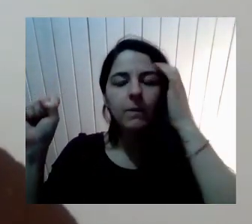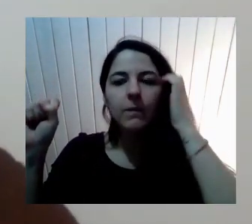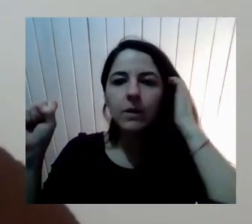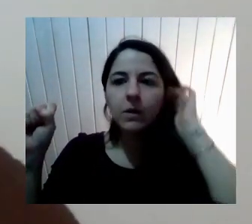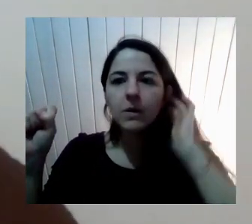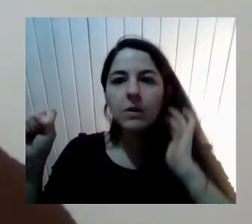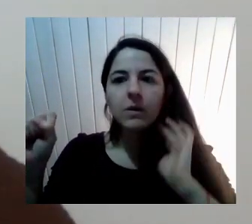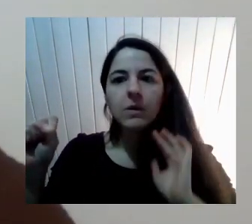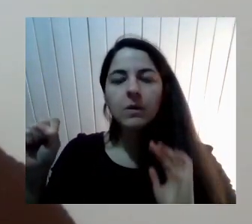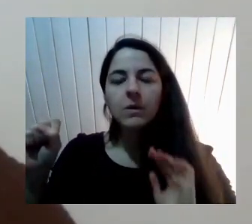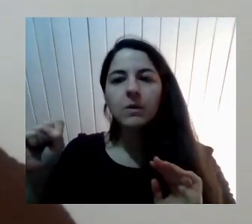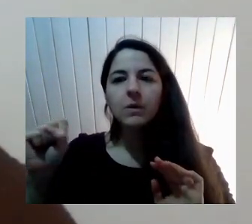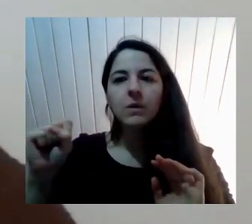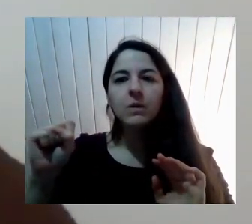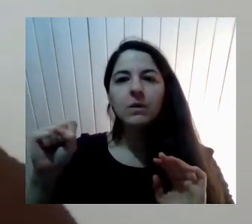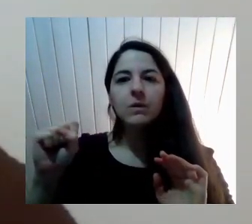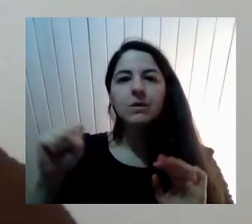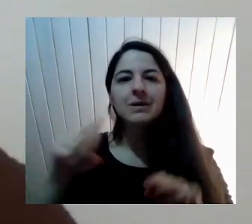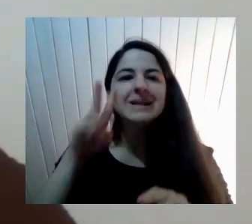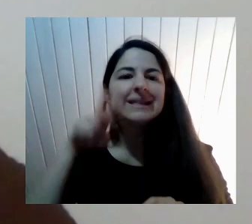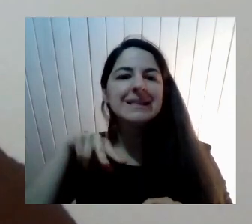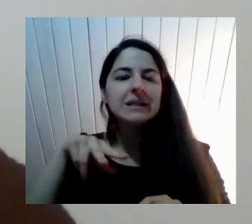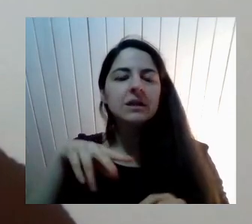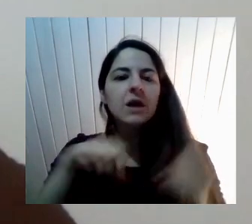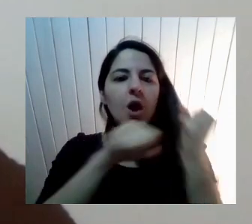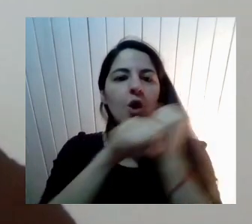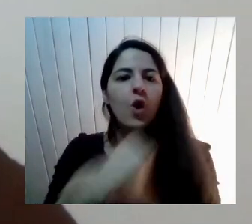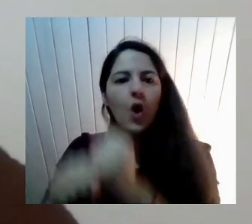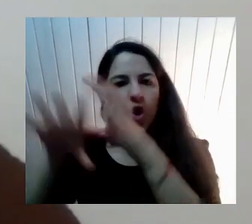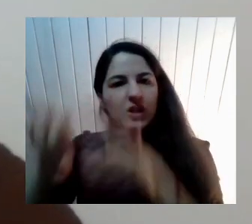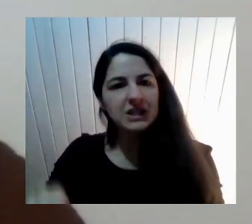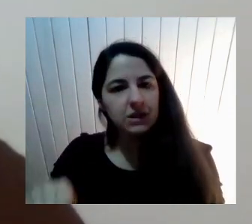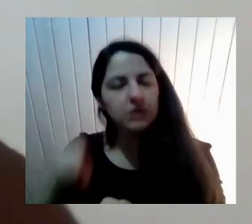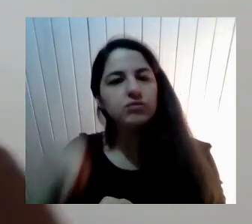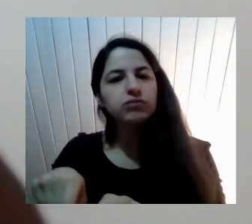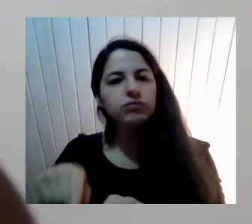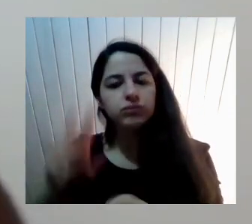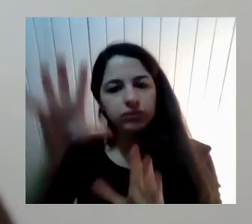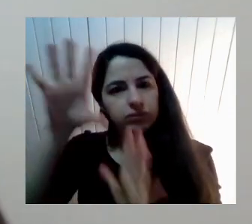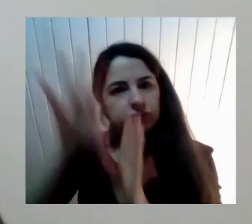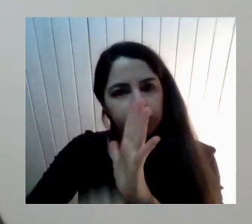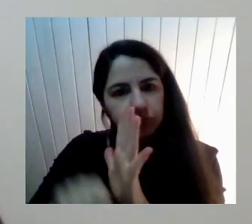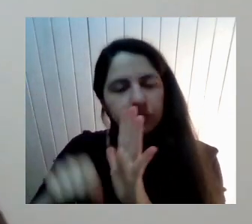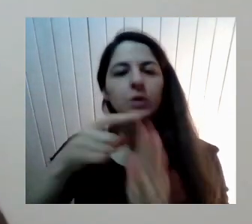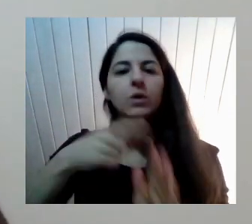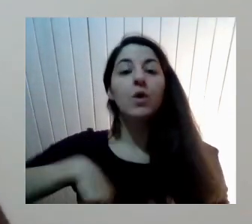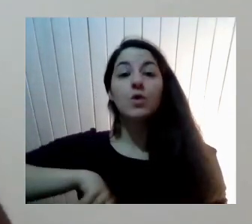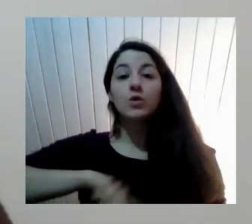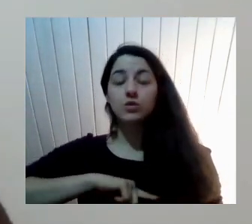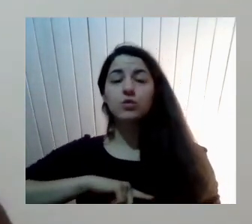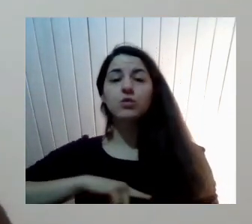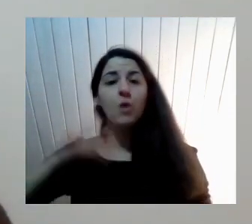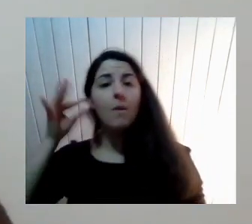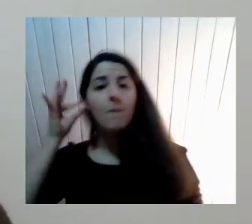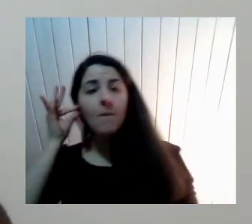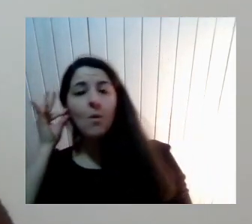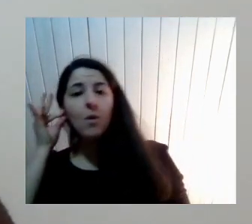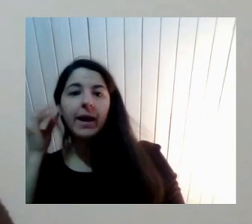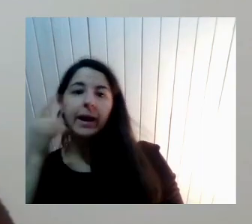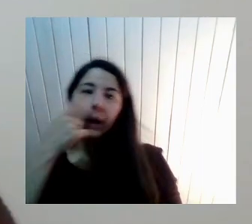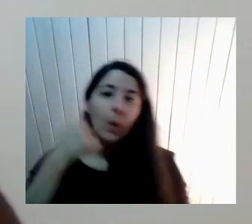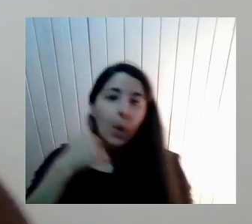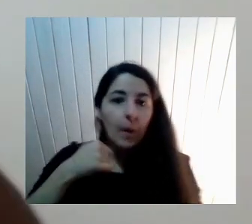Colonial Y A propósito De Esta idea Que Ninguno Y Ninguna De Nosotros Solo Somos Mujeres O Somos Hombres Sino Que También